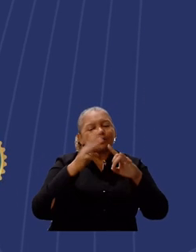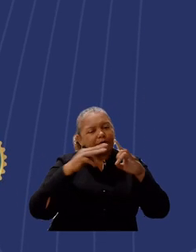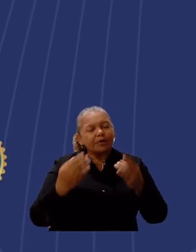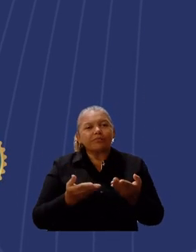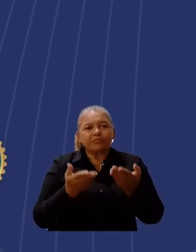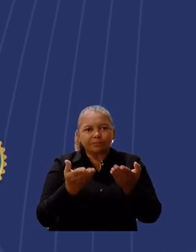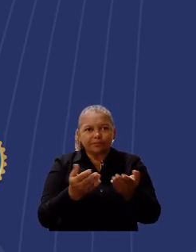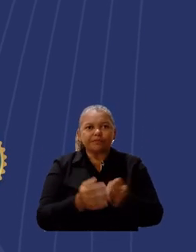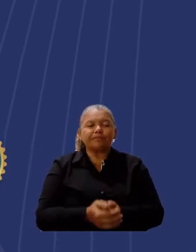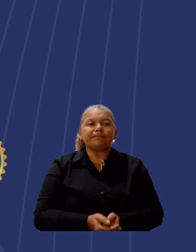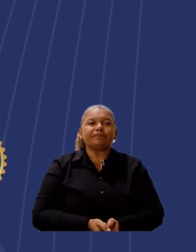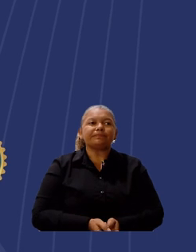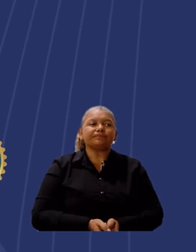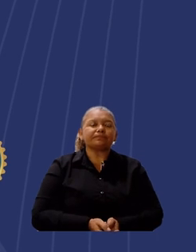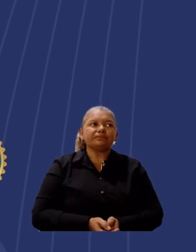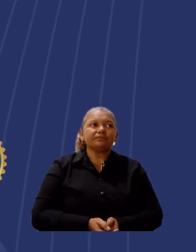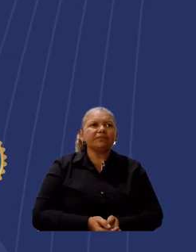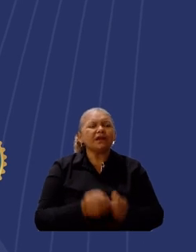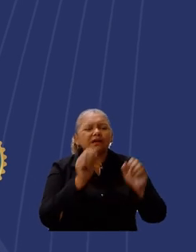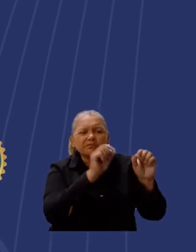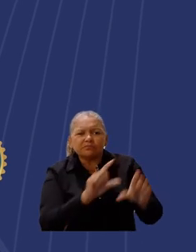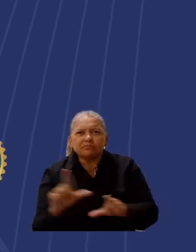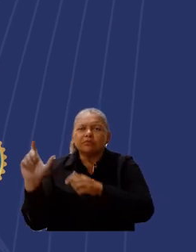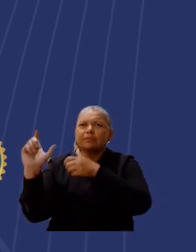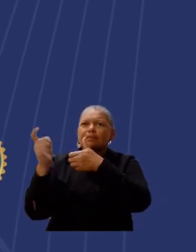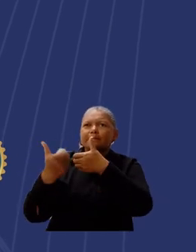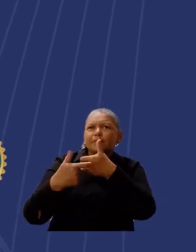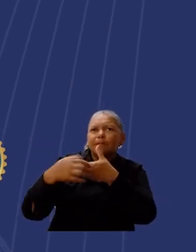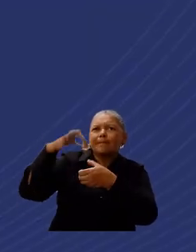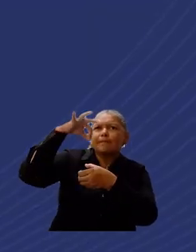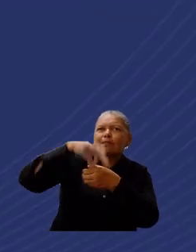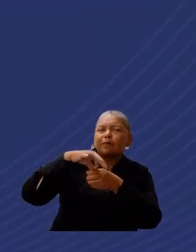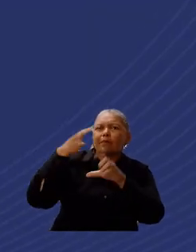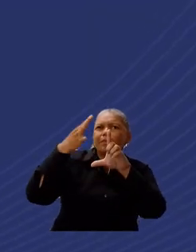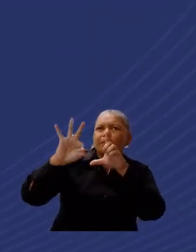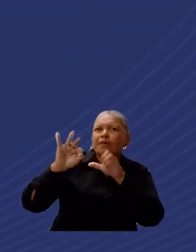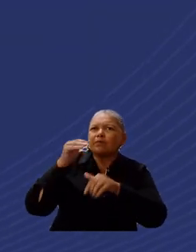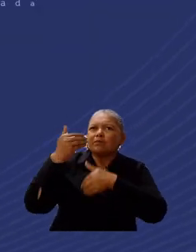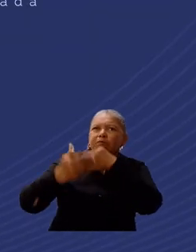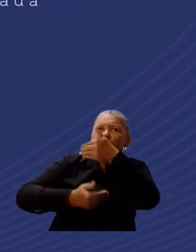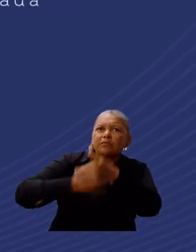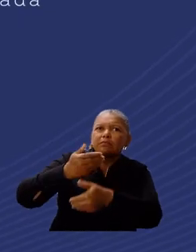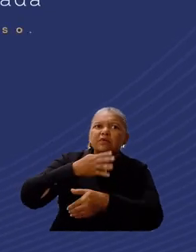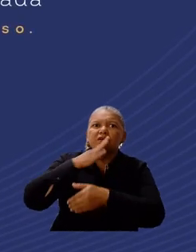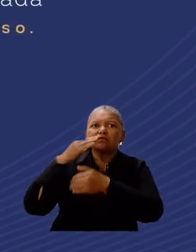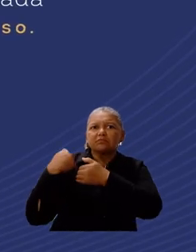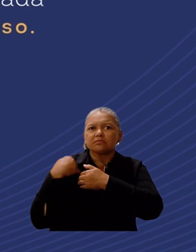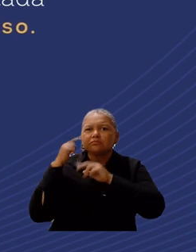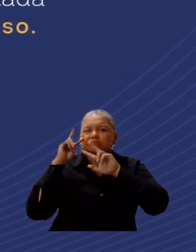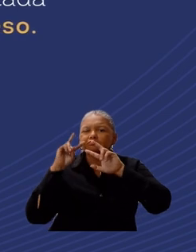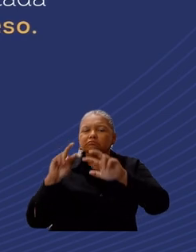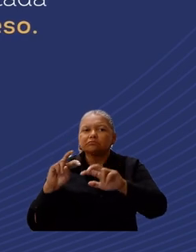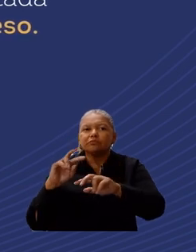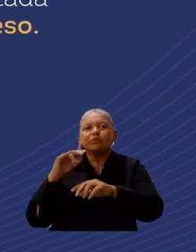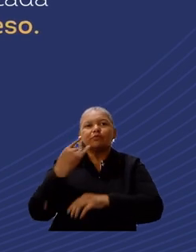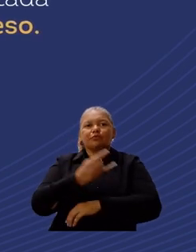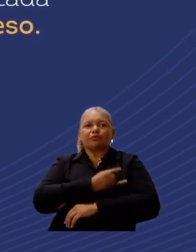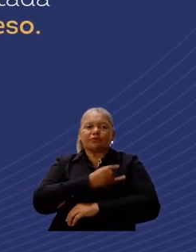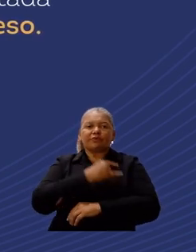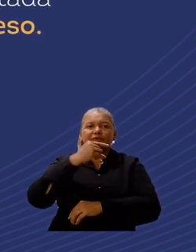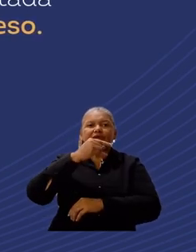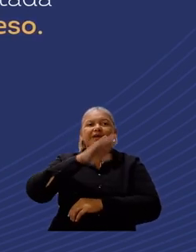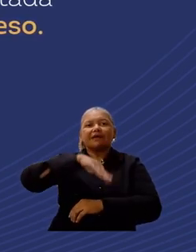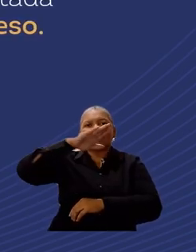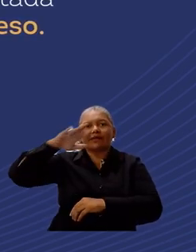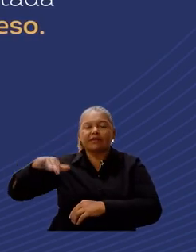.co Universidad del Magdalena La plataforma de votación virtual es administrada de manera externa